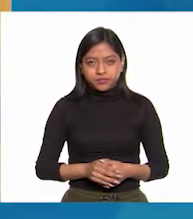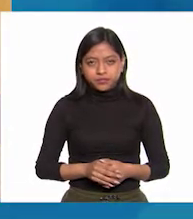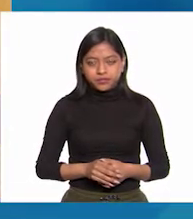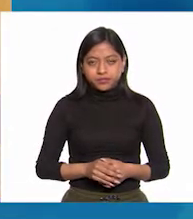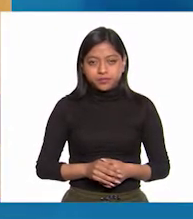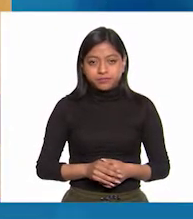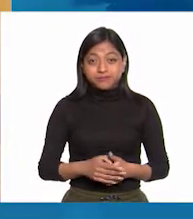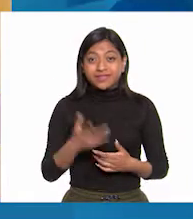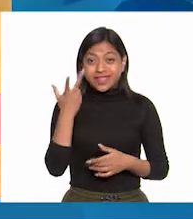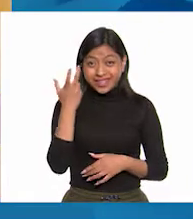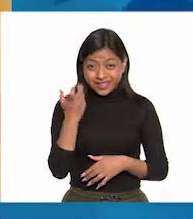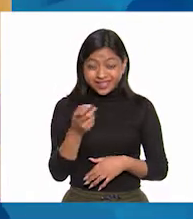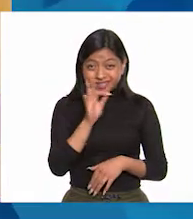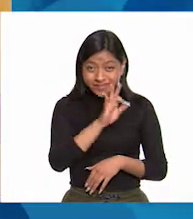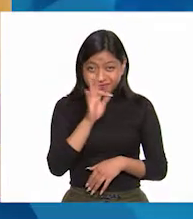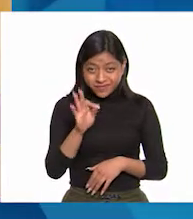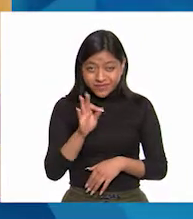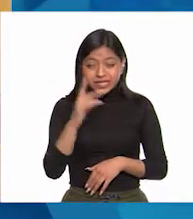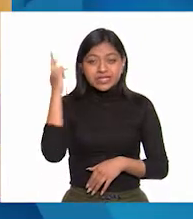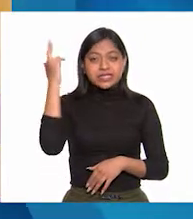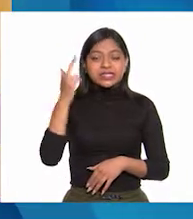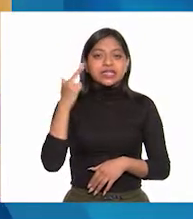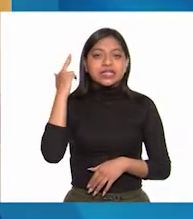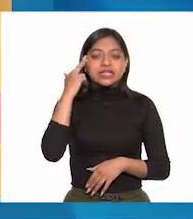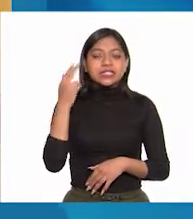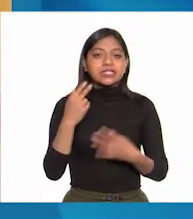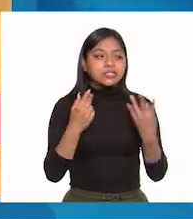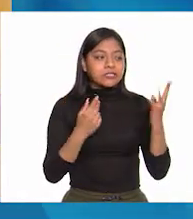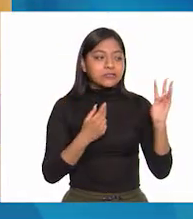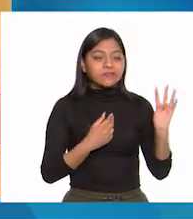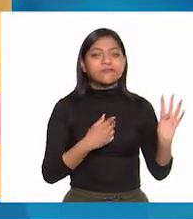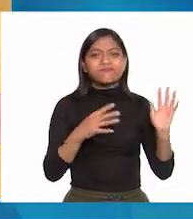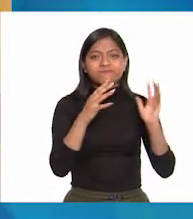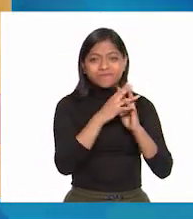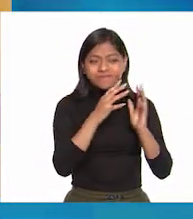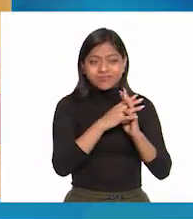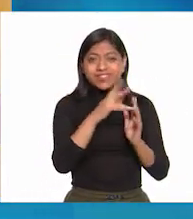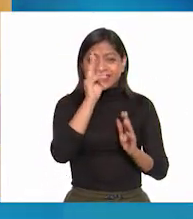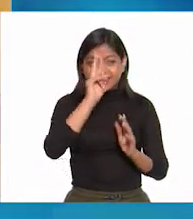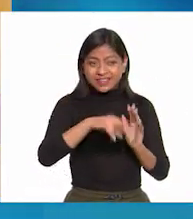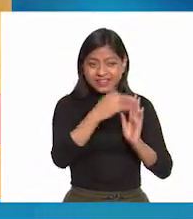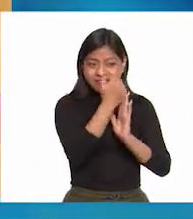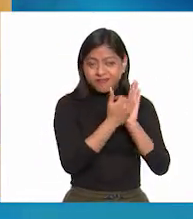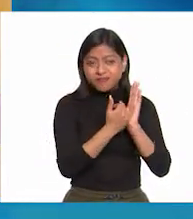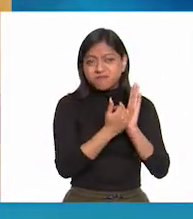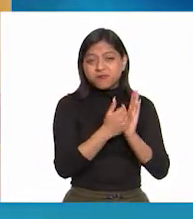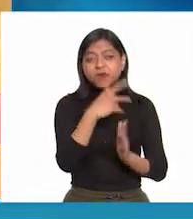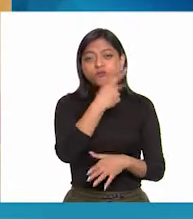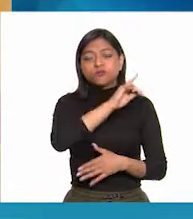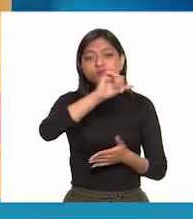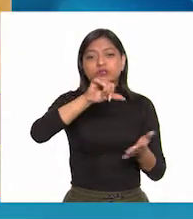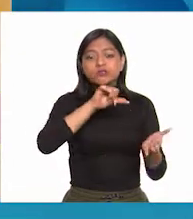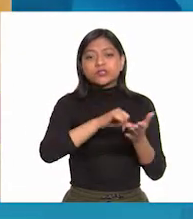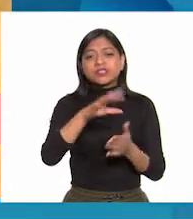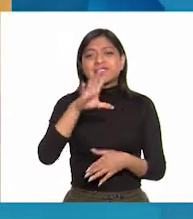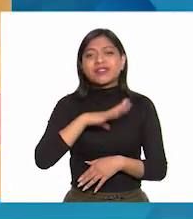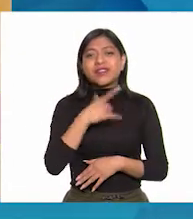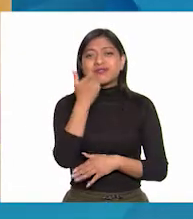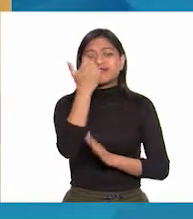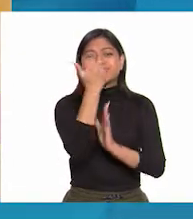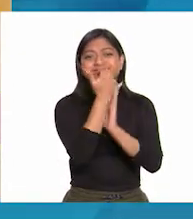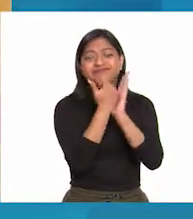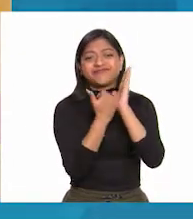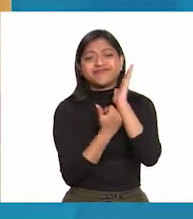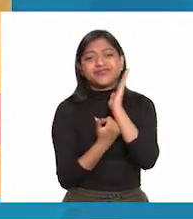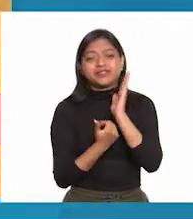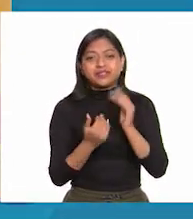Para ese momento, el reino mostraba las huellas de la guerra. Su centro estaba devastado por la miseria y la ruina.